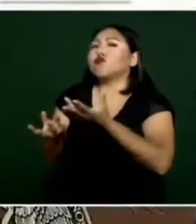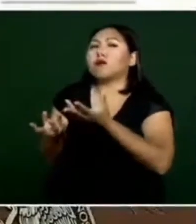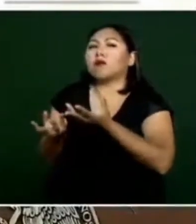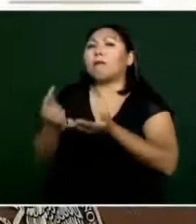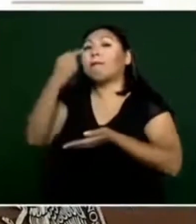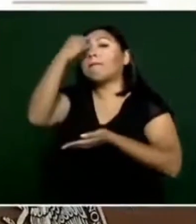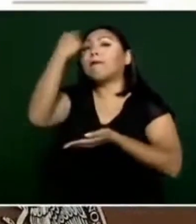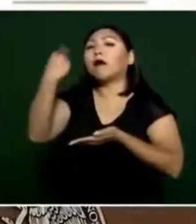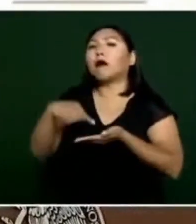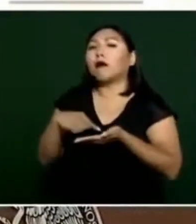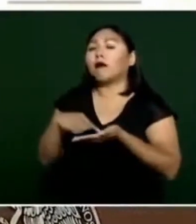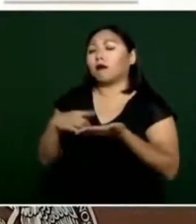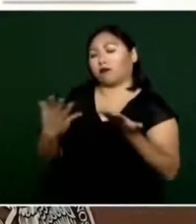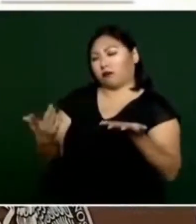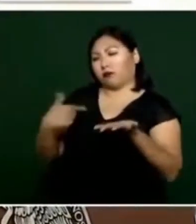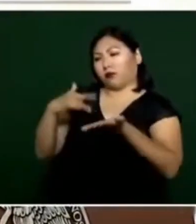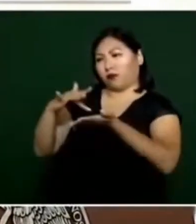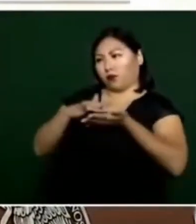y ofreciendo